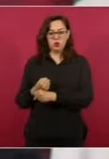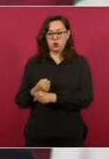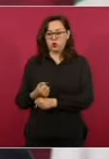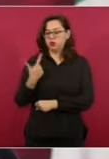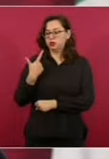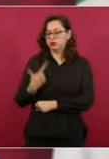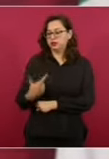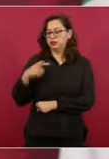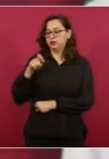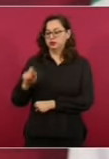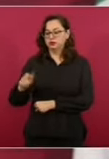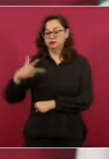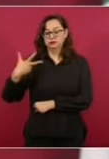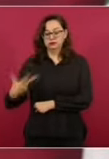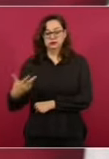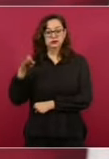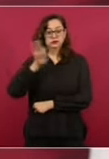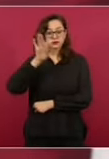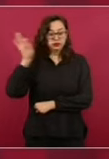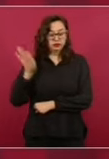7.68.